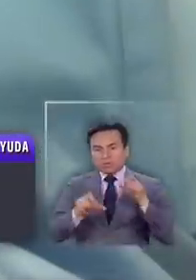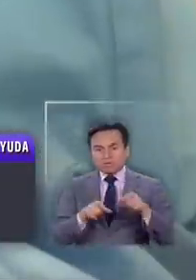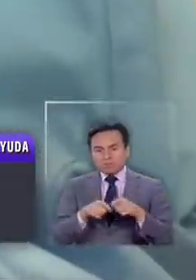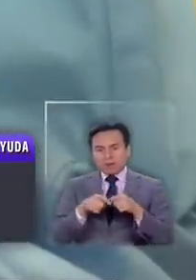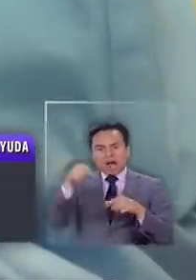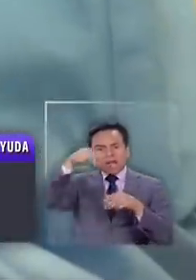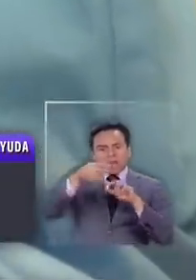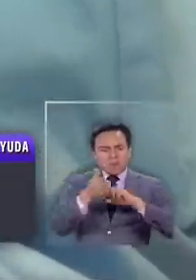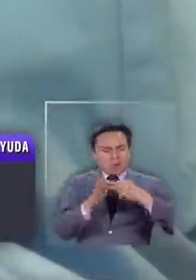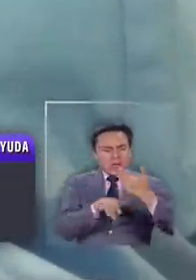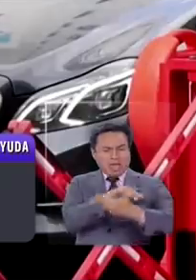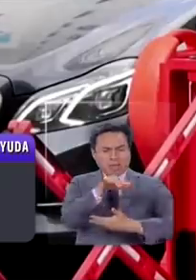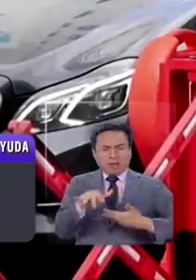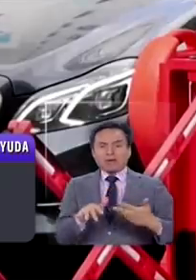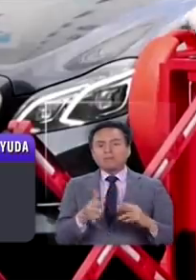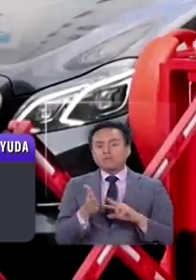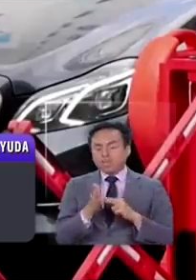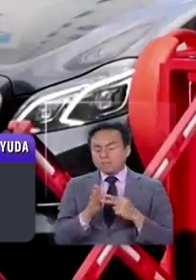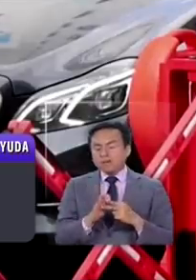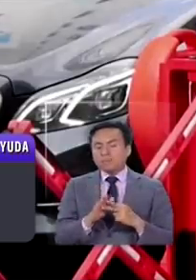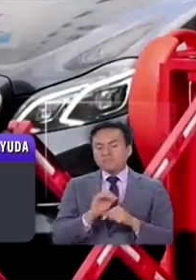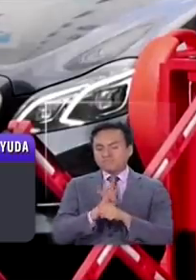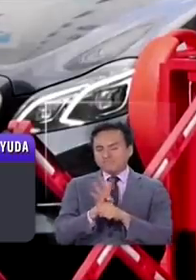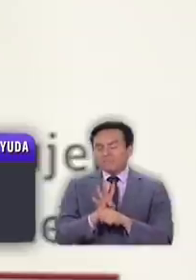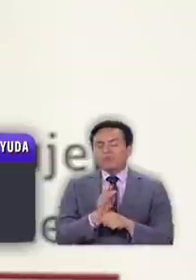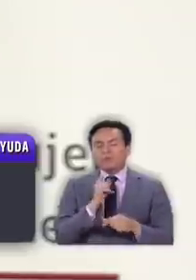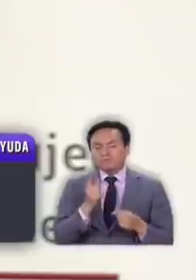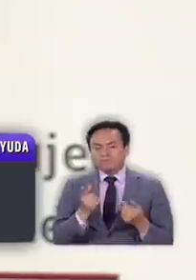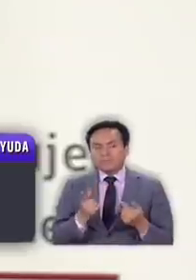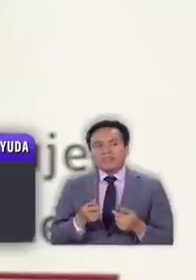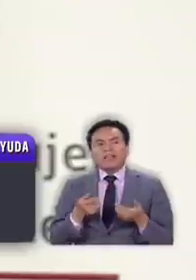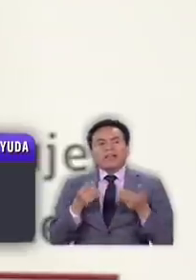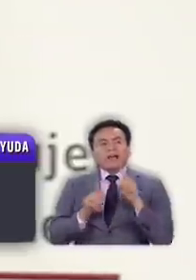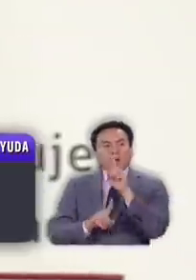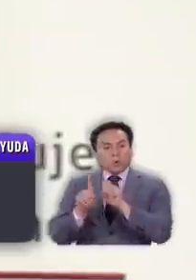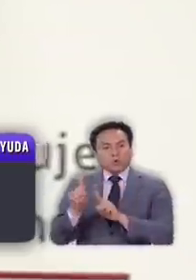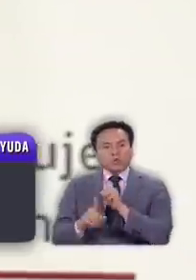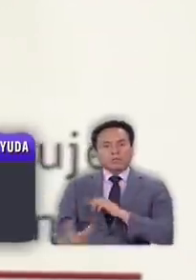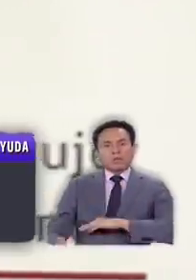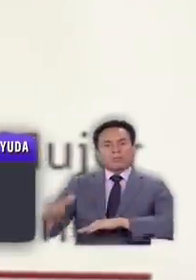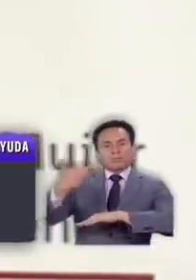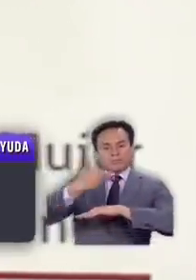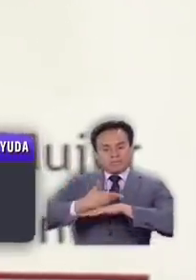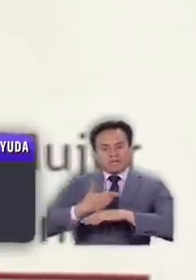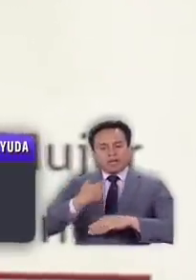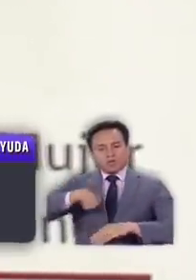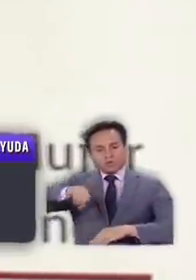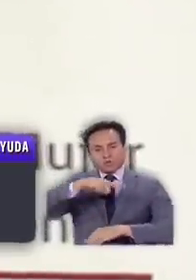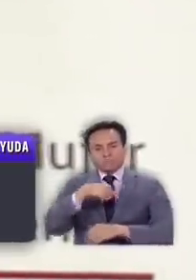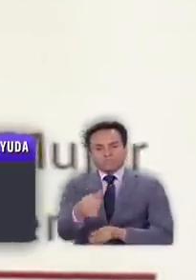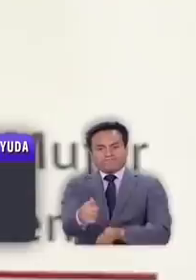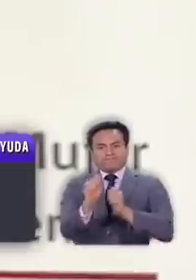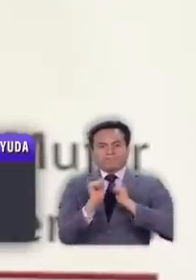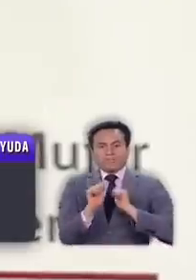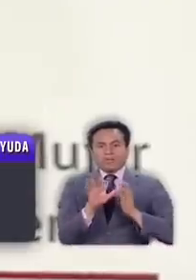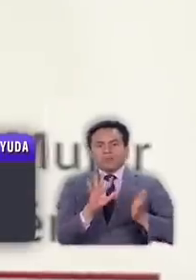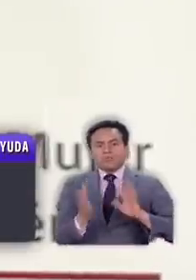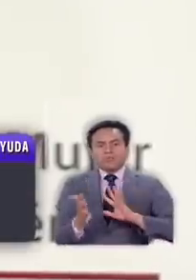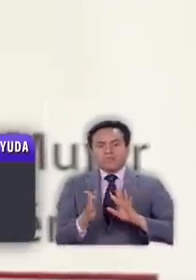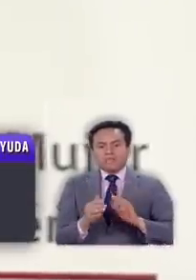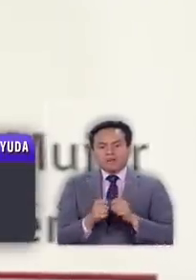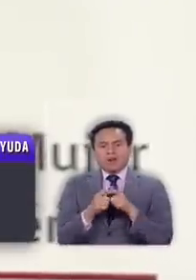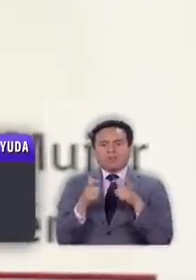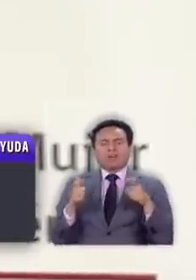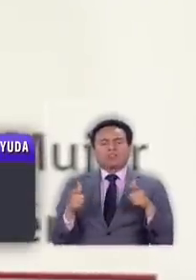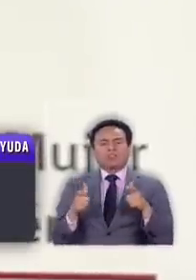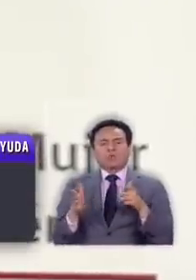aflorar otros efectos de la crisis desatada por la pandemia. Entre ellos nos presenta el desafío del posible aumento